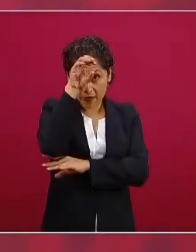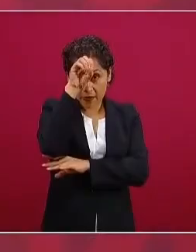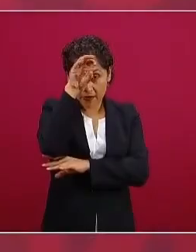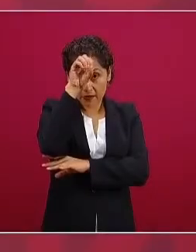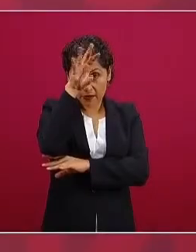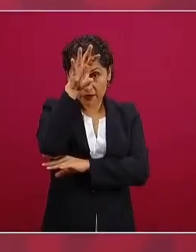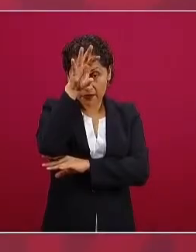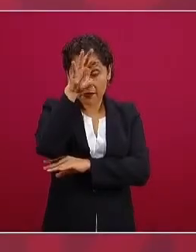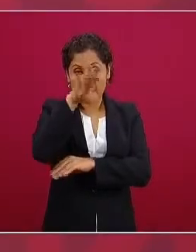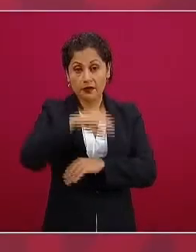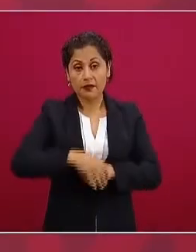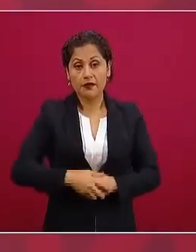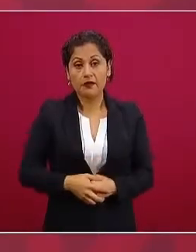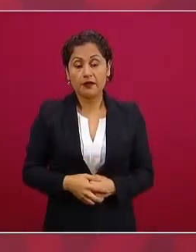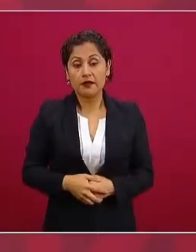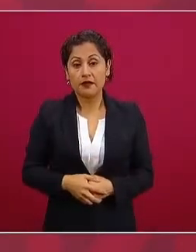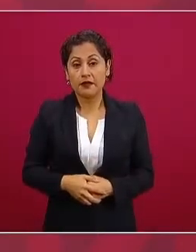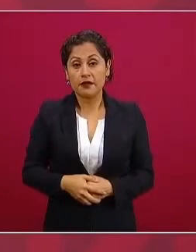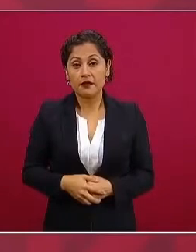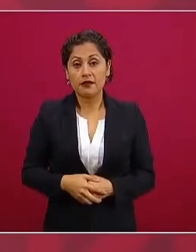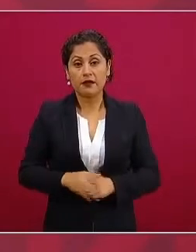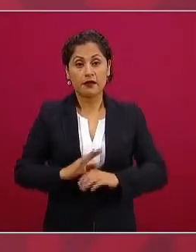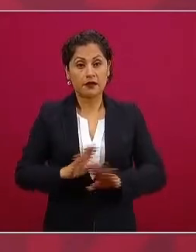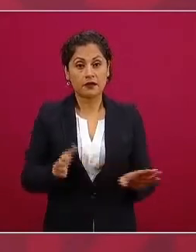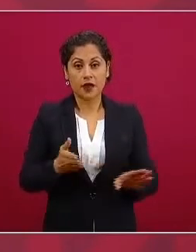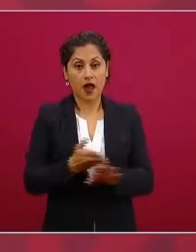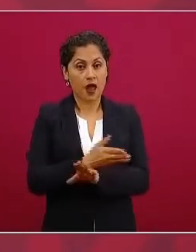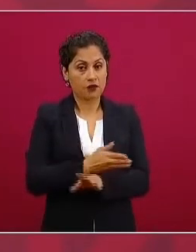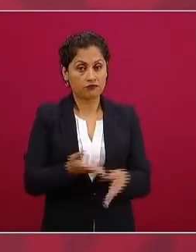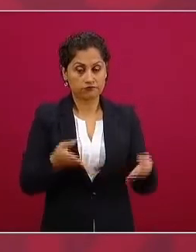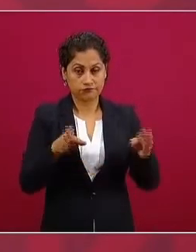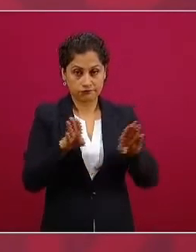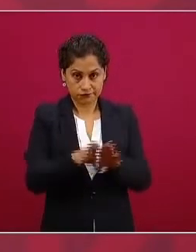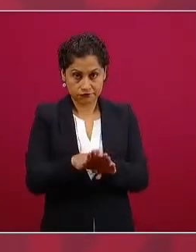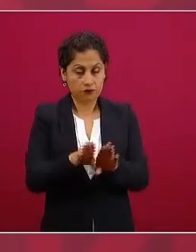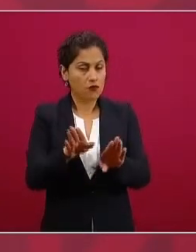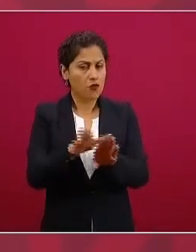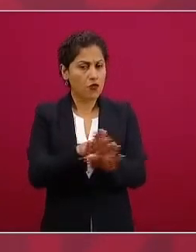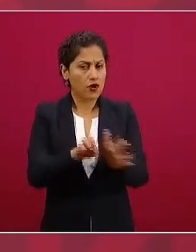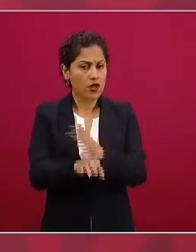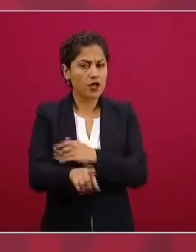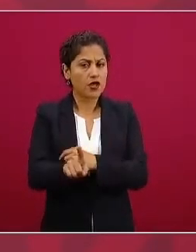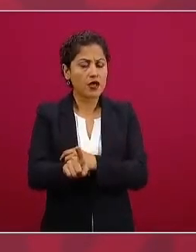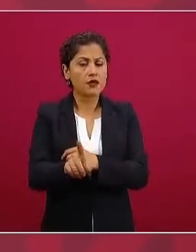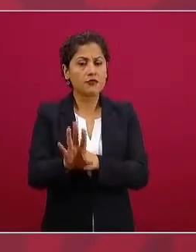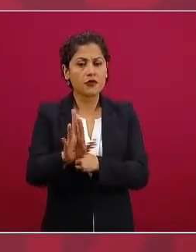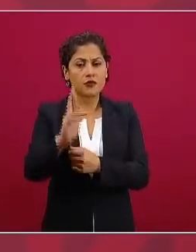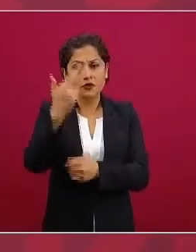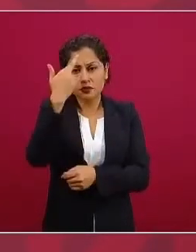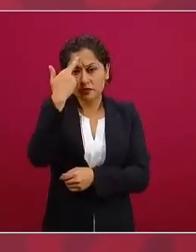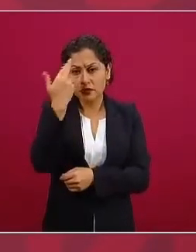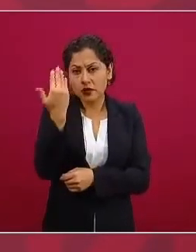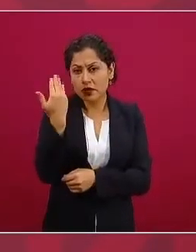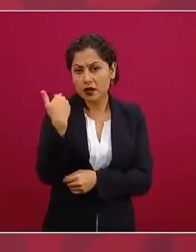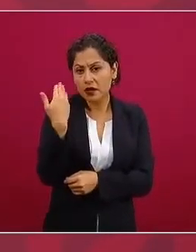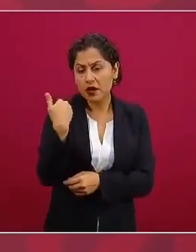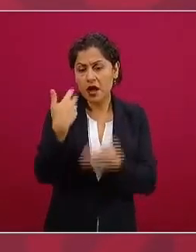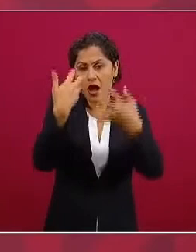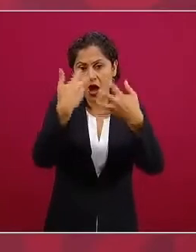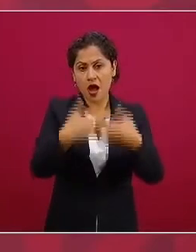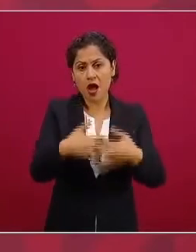lo que se hizo recientemente con la planta de cerveza